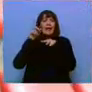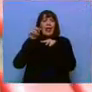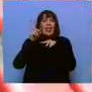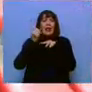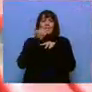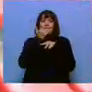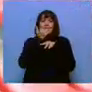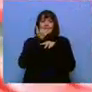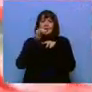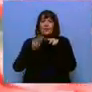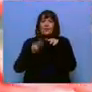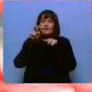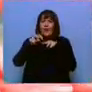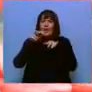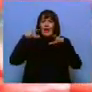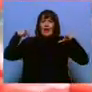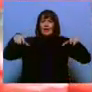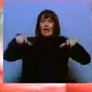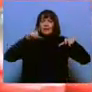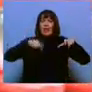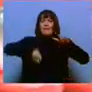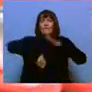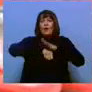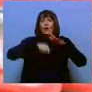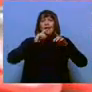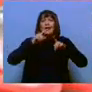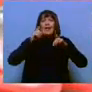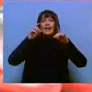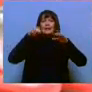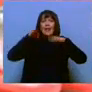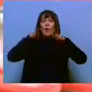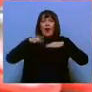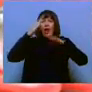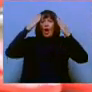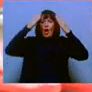calculé mal un escalón de las canchas de fútbol en La Sabana, era de noche.